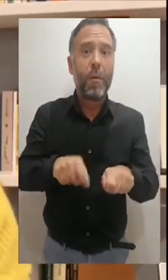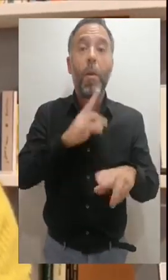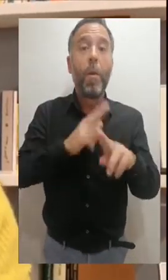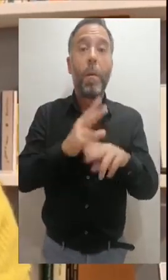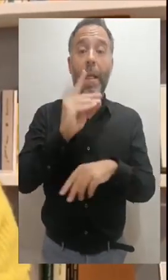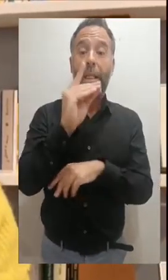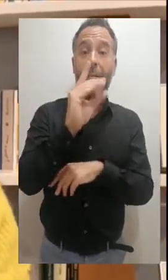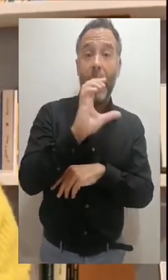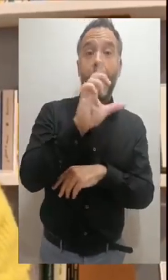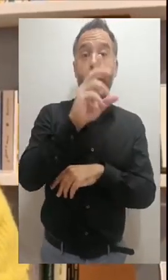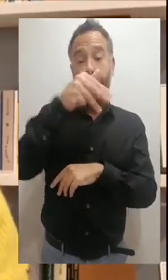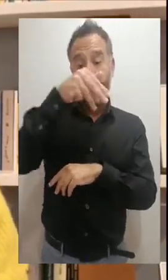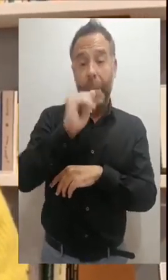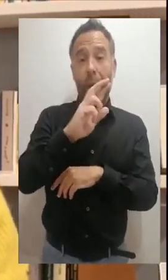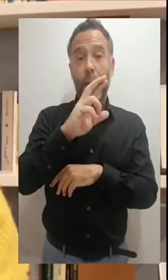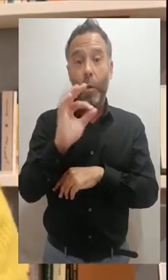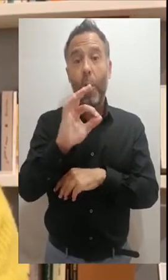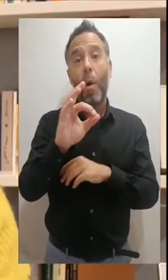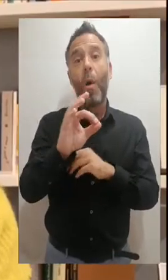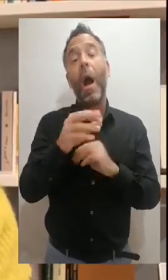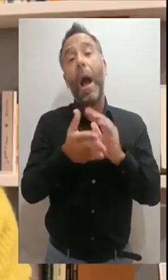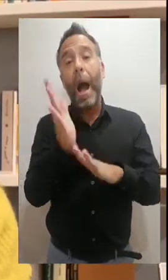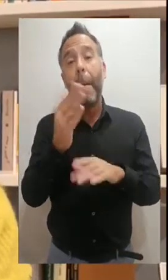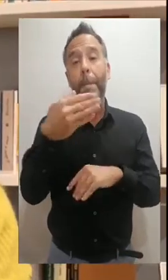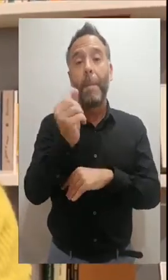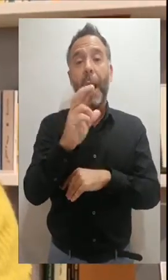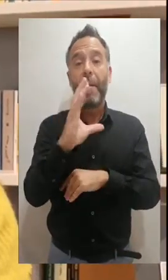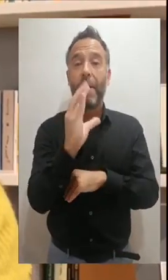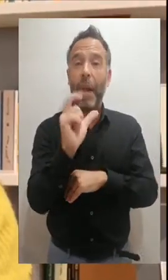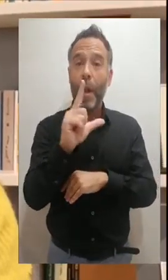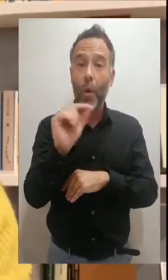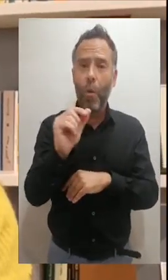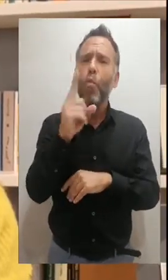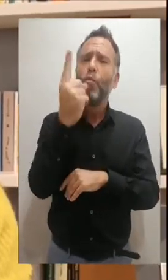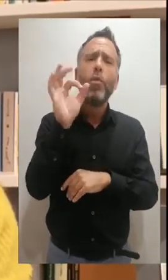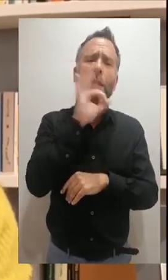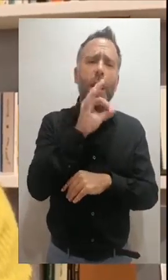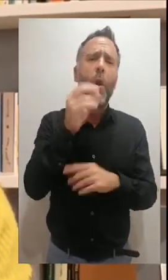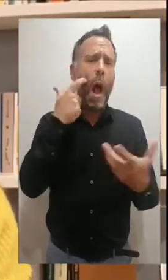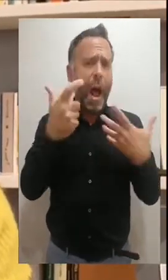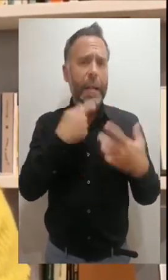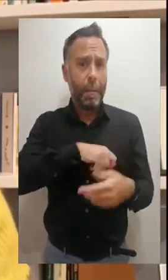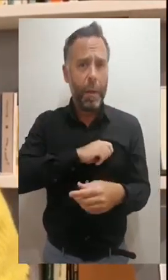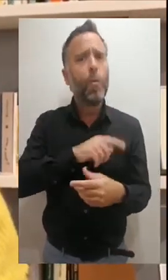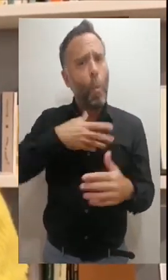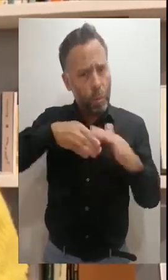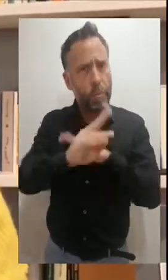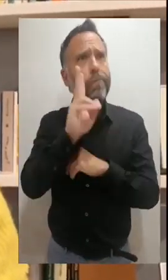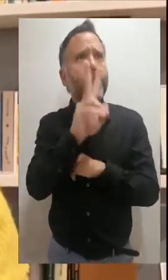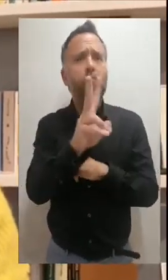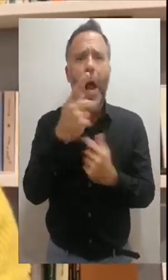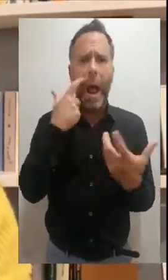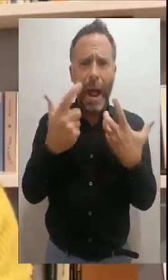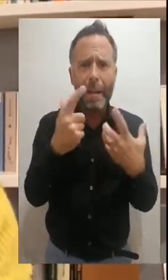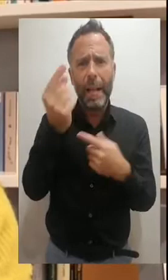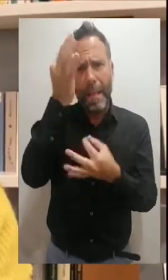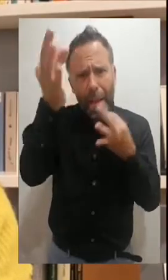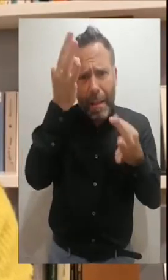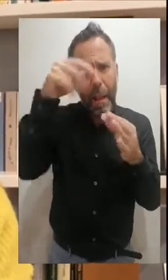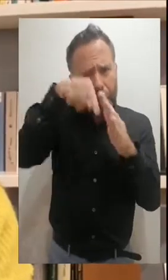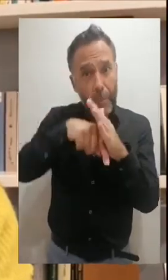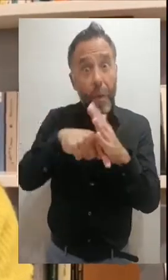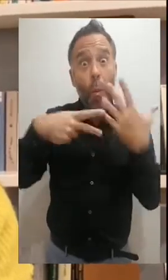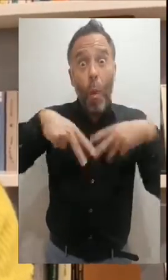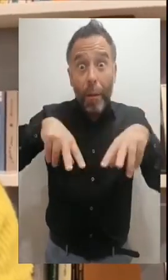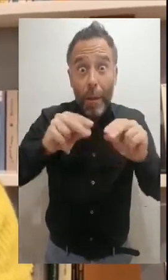Se llama De Miró a Barceló, un siglo de arte español. La podéis ver con imágenes y detalles de obras de artistas. Y en cuanto que todo